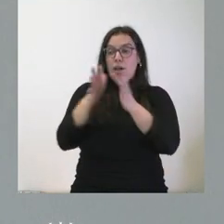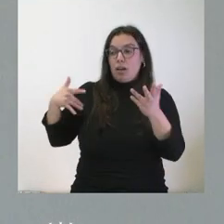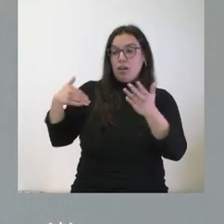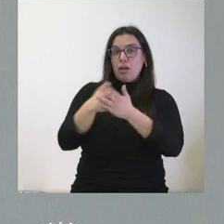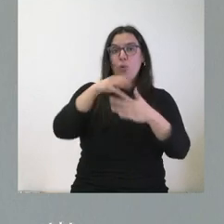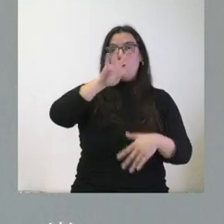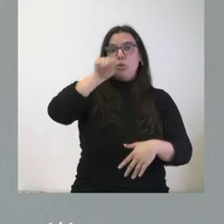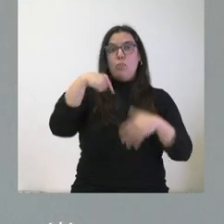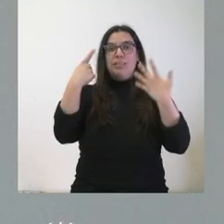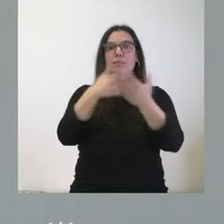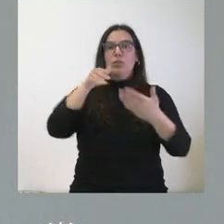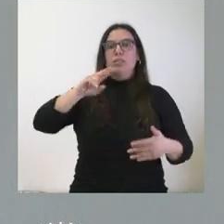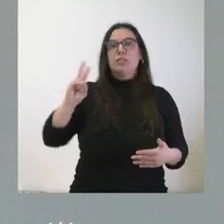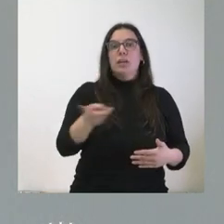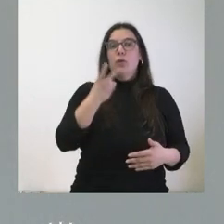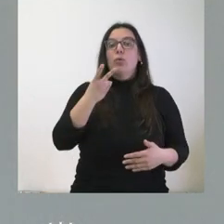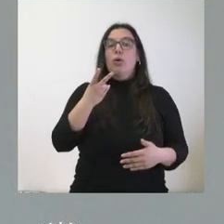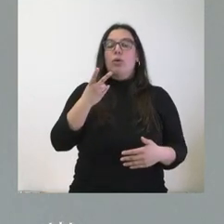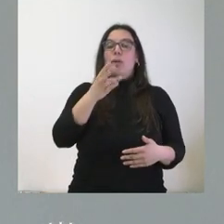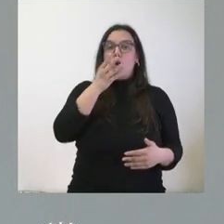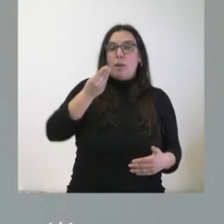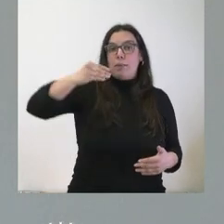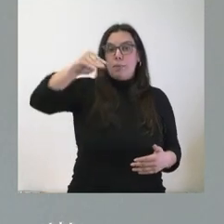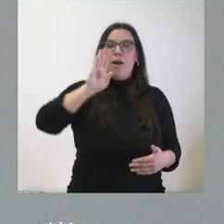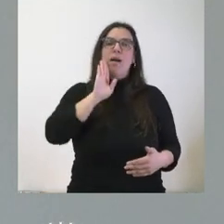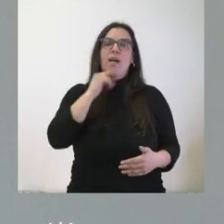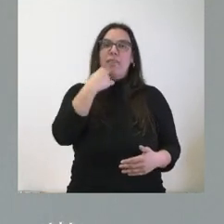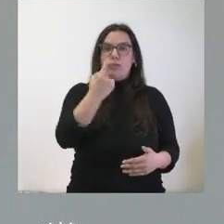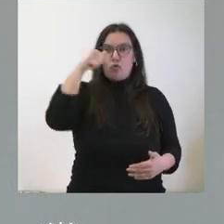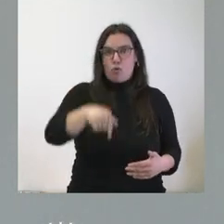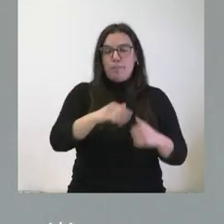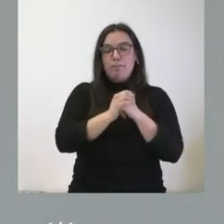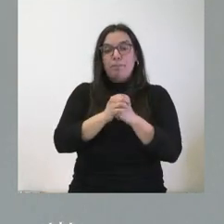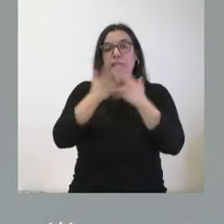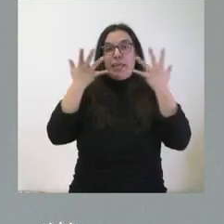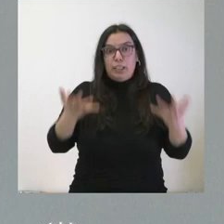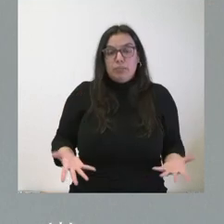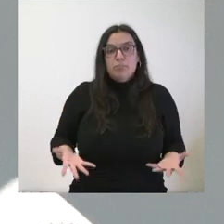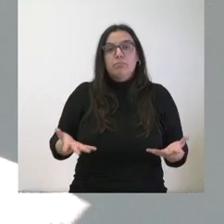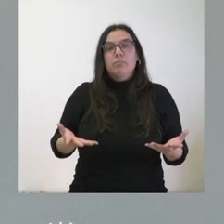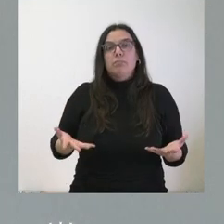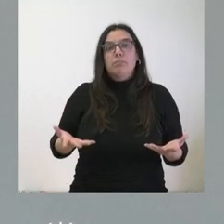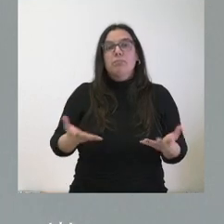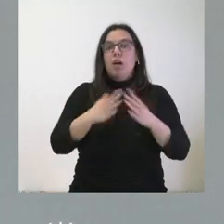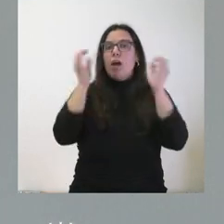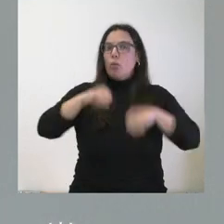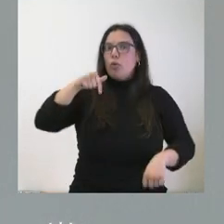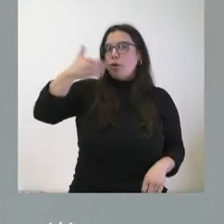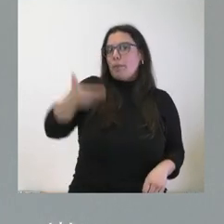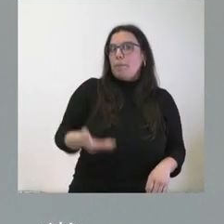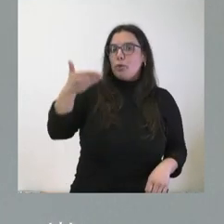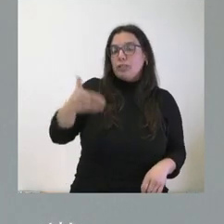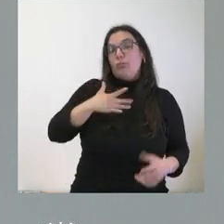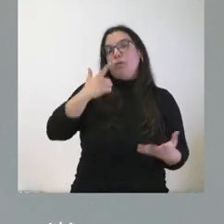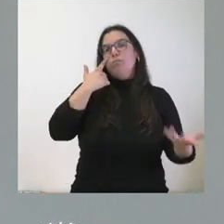,6 millones de euros a los que se incorporan las cantidades que les he señalado el día de hoy. Por tanto, son hoy acuerdos importantes. Quizá el más